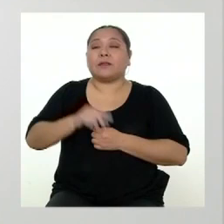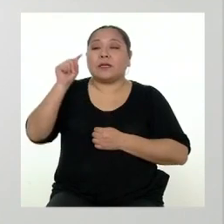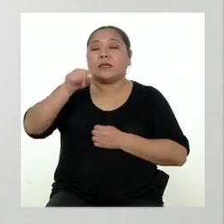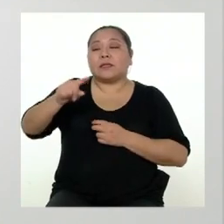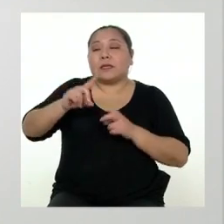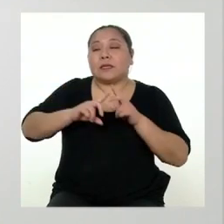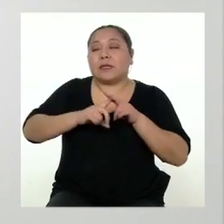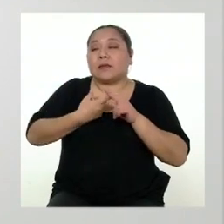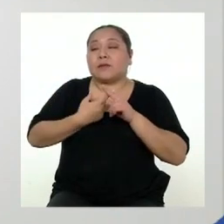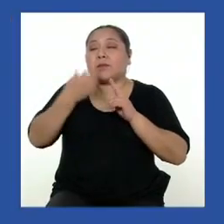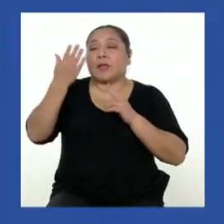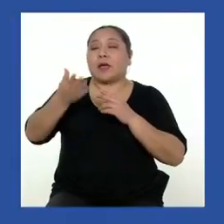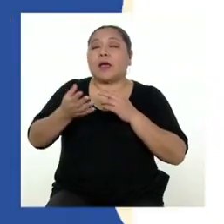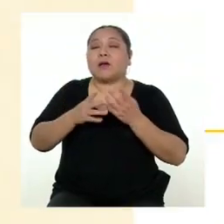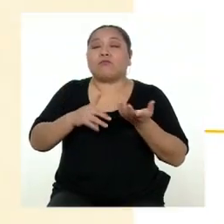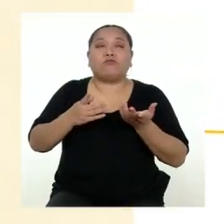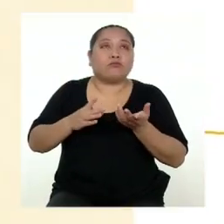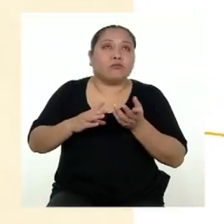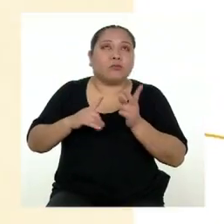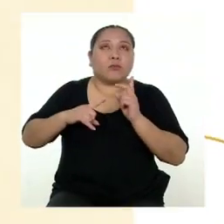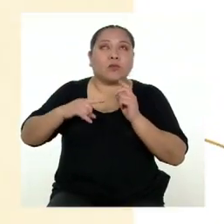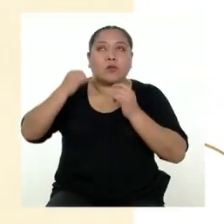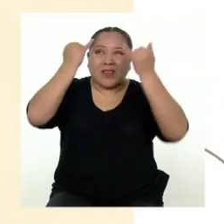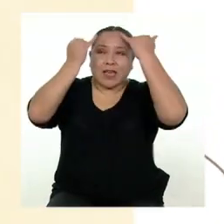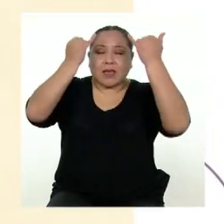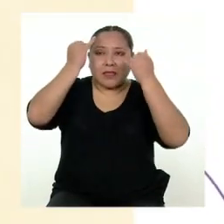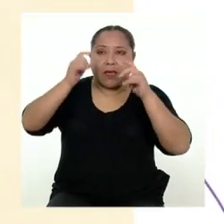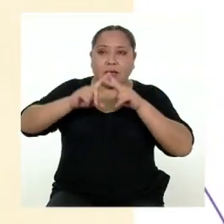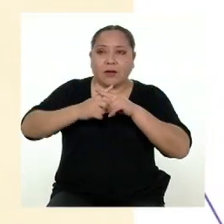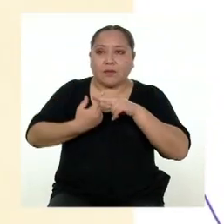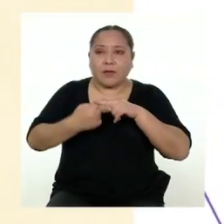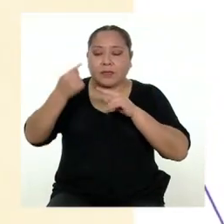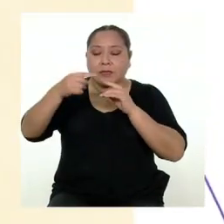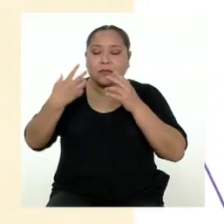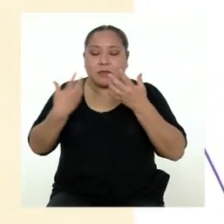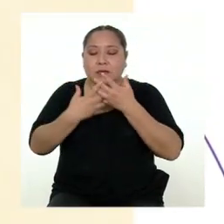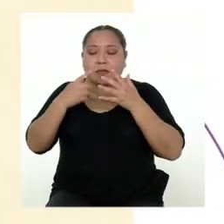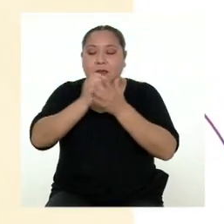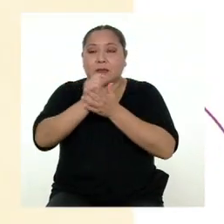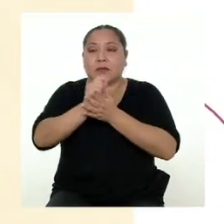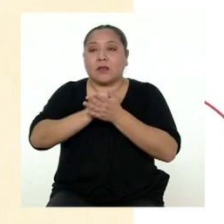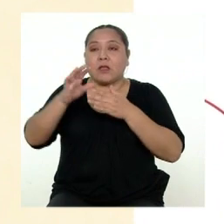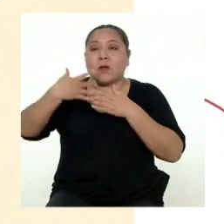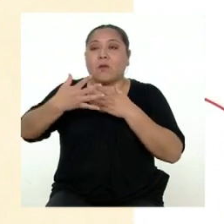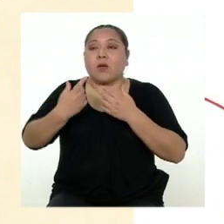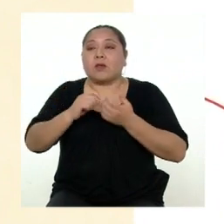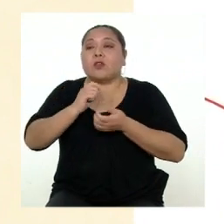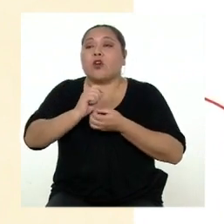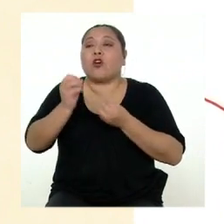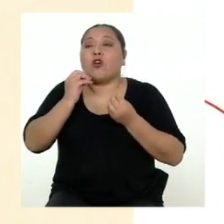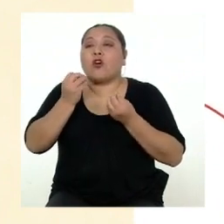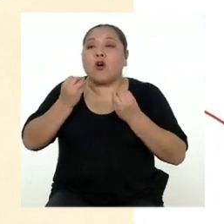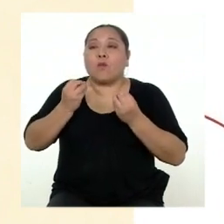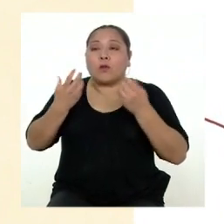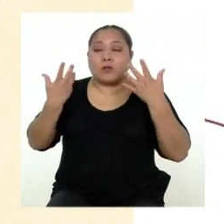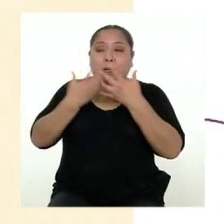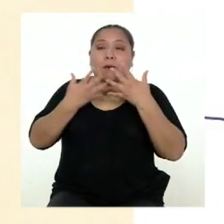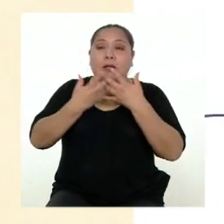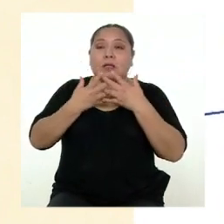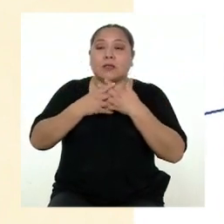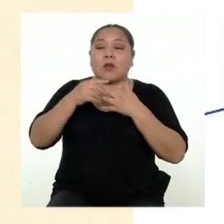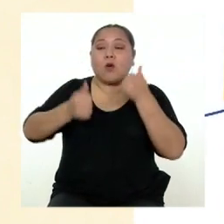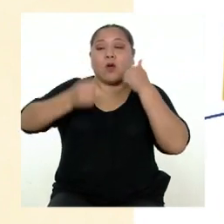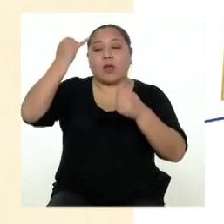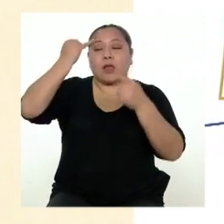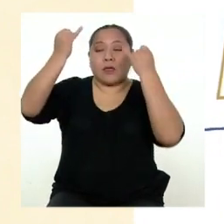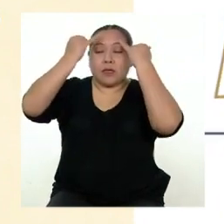introducción al texto. Luego tienes que definir cómo se relacionará la información de tu infografía. Cuál será